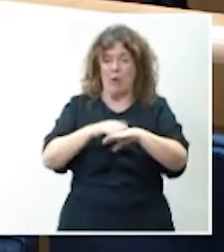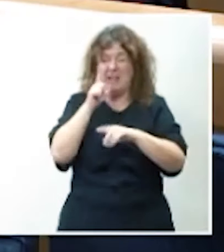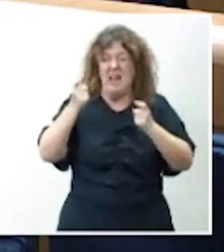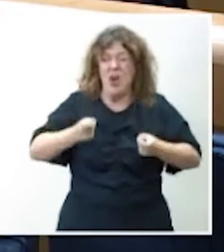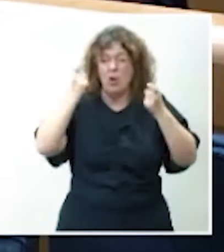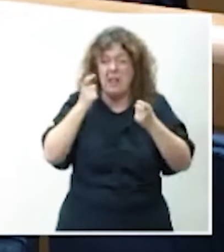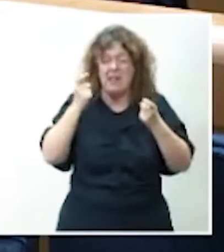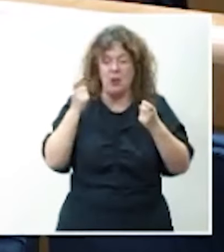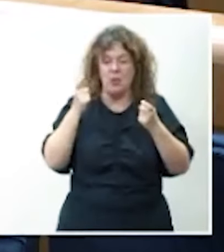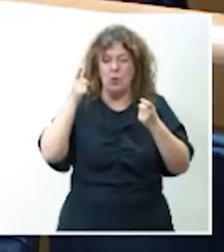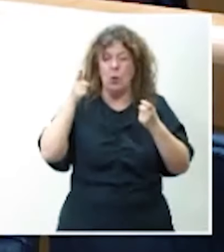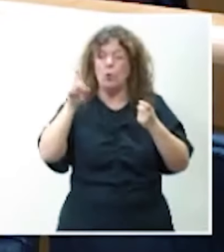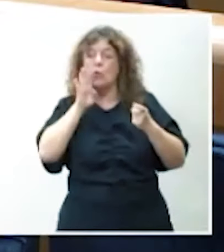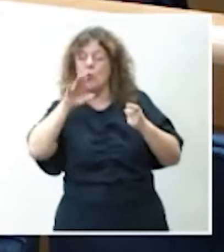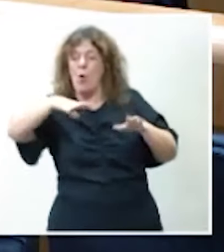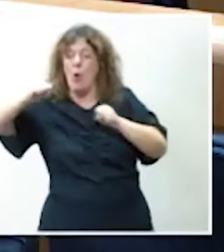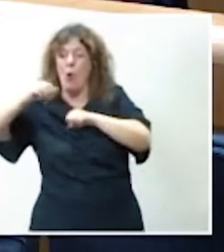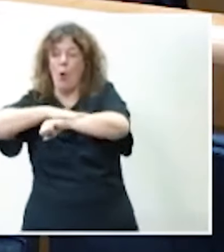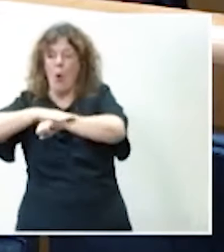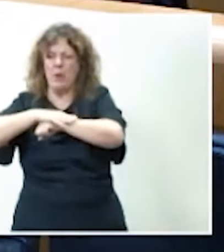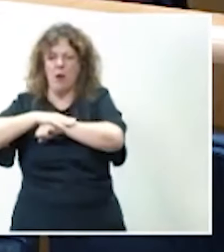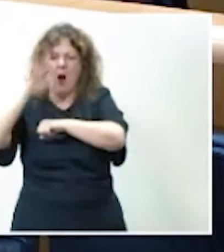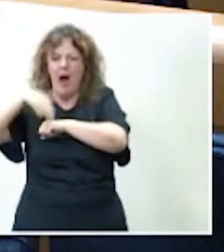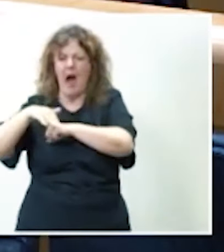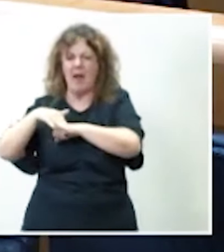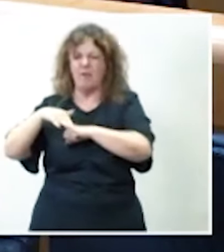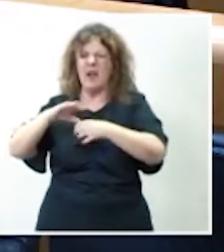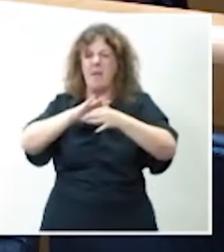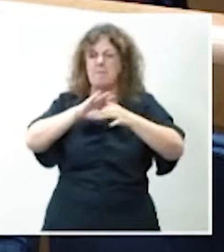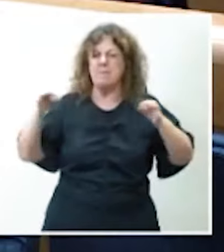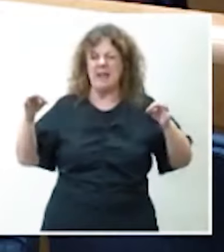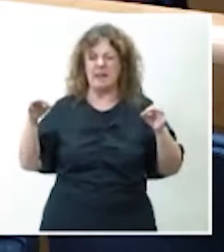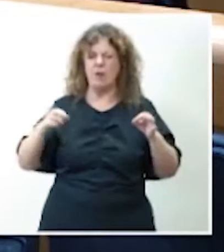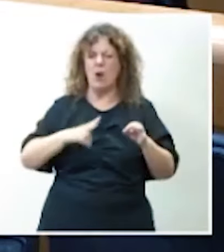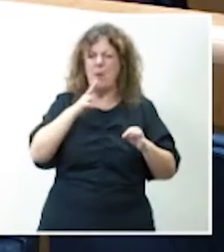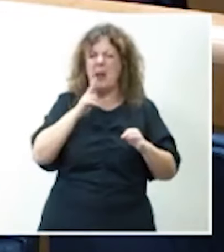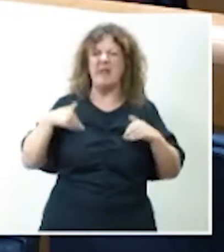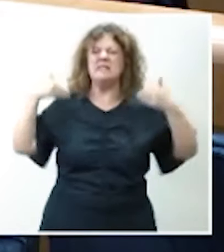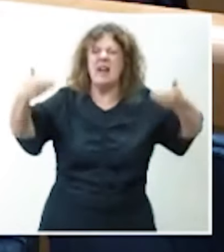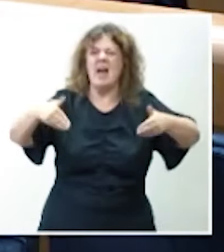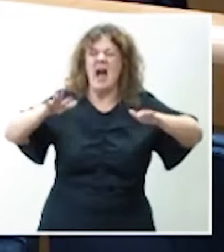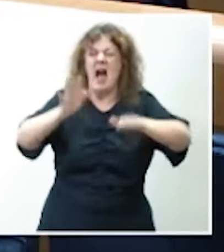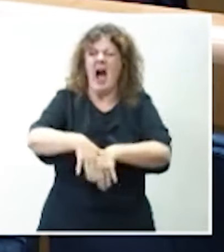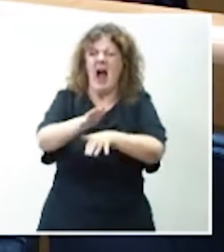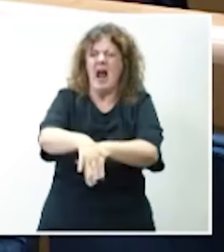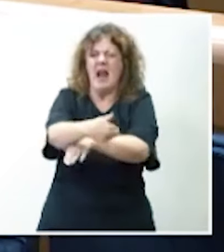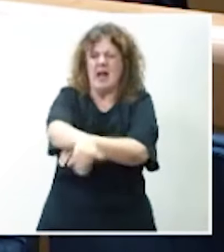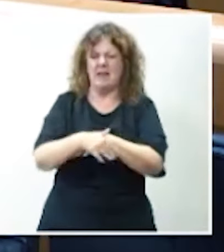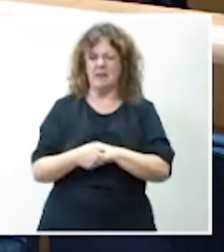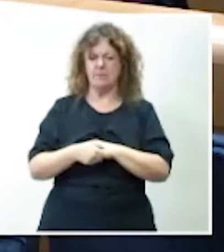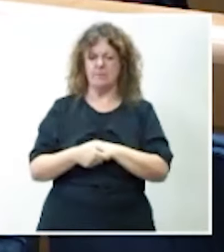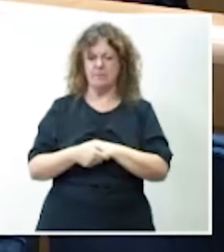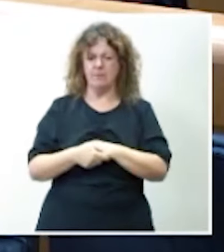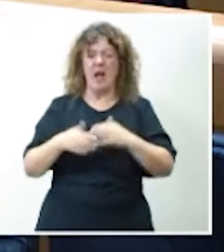intentaron también con su anterior gobierno, salieron las plataformas verdes a la calle, salieron la gente a manifestarse a las calles.